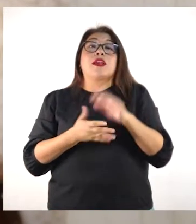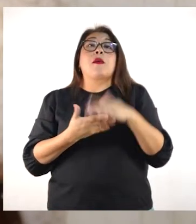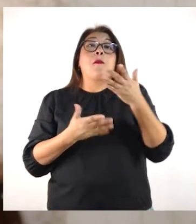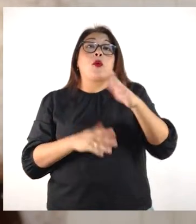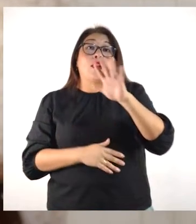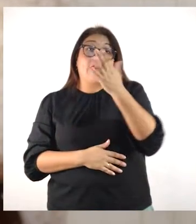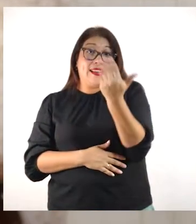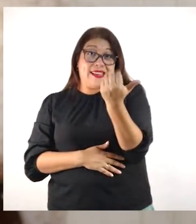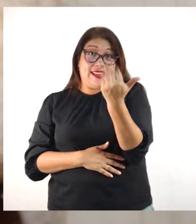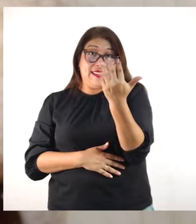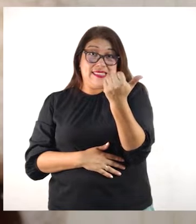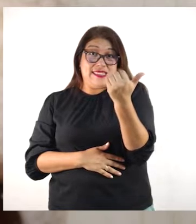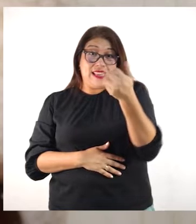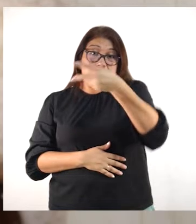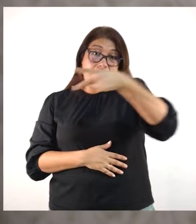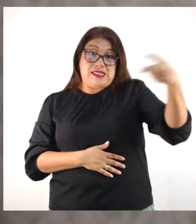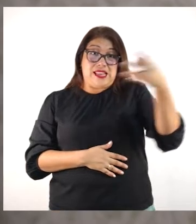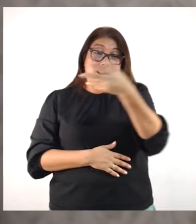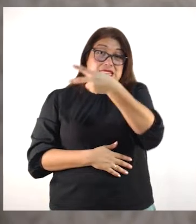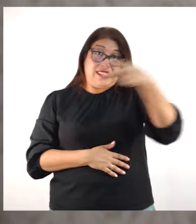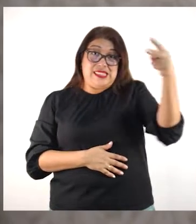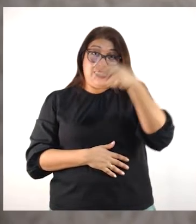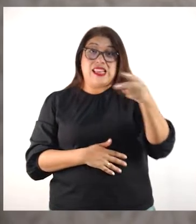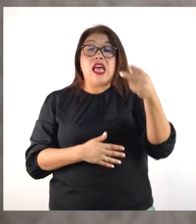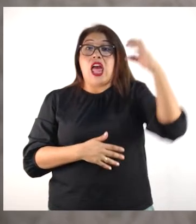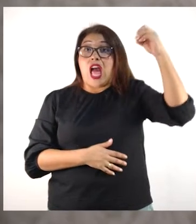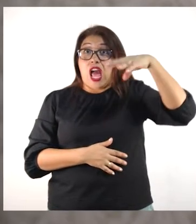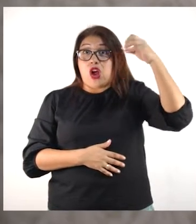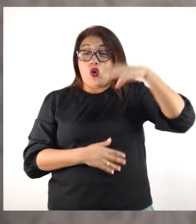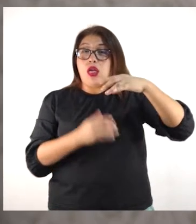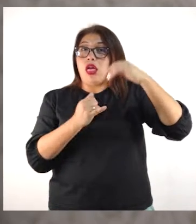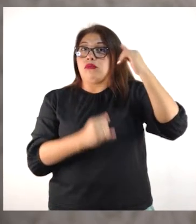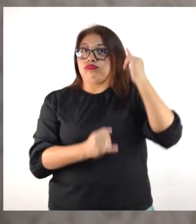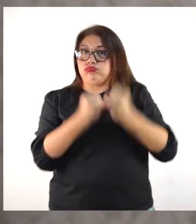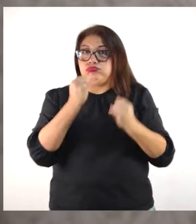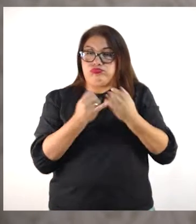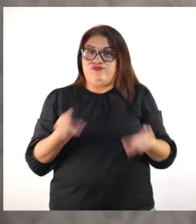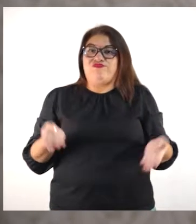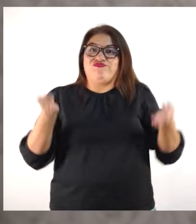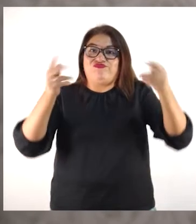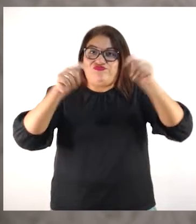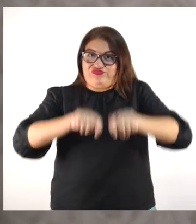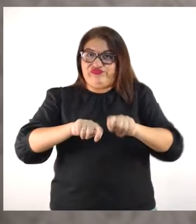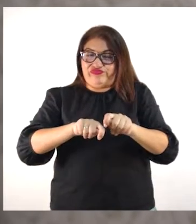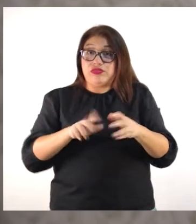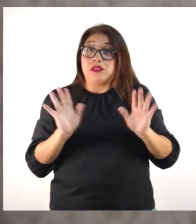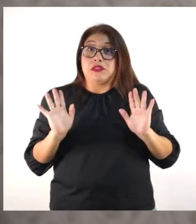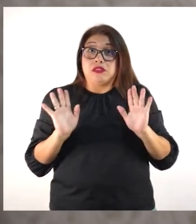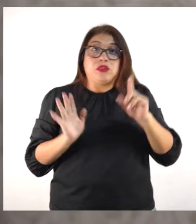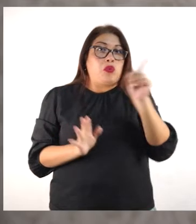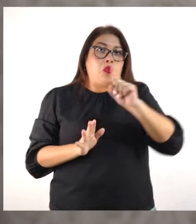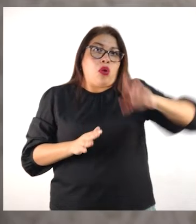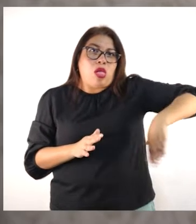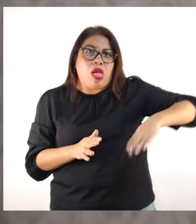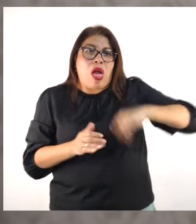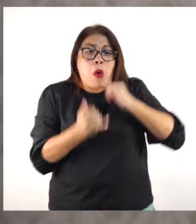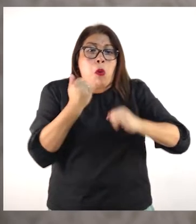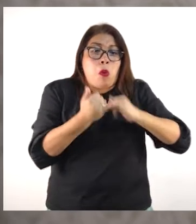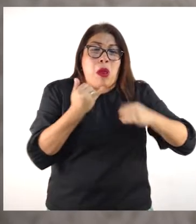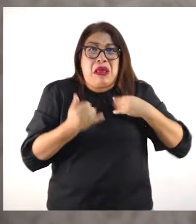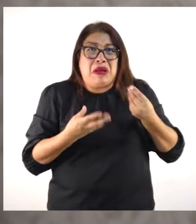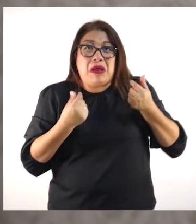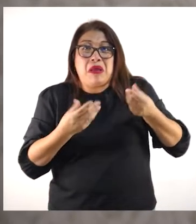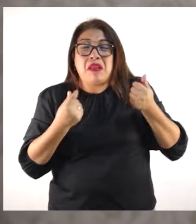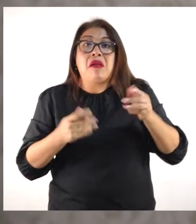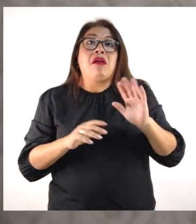cerraremos la primera convocatoria. Háganlo temprano, no esperen la última hora, porque después cuando se cierra no van a